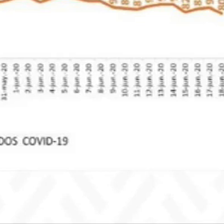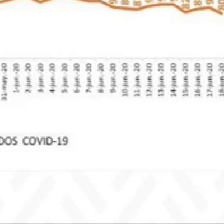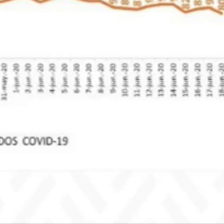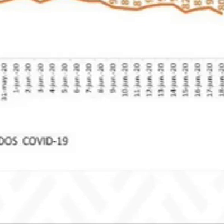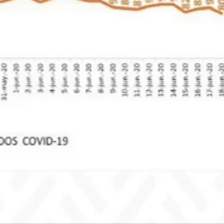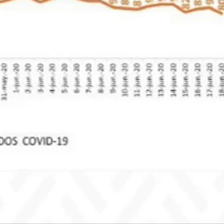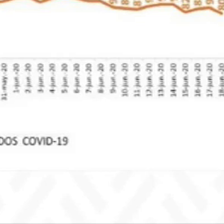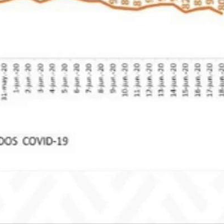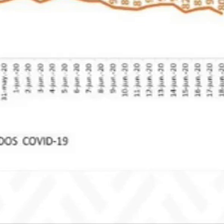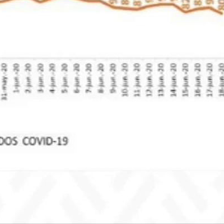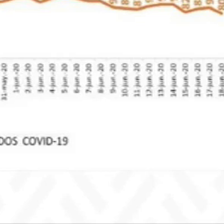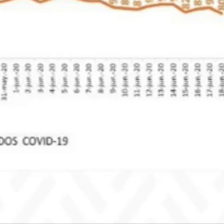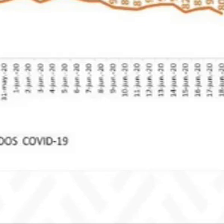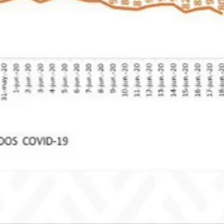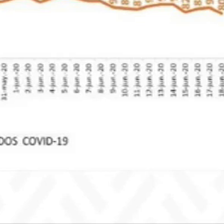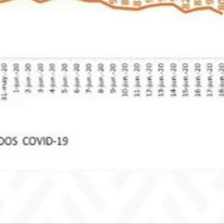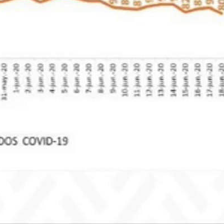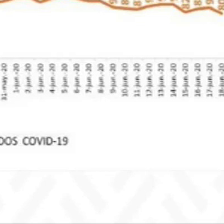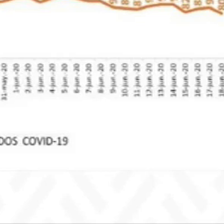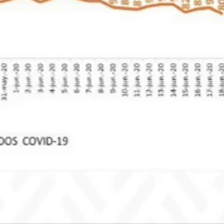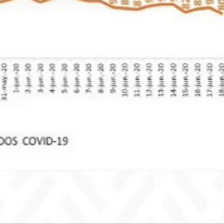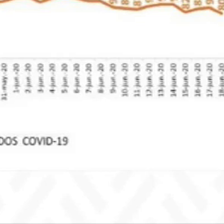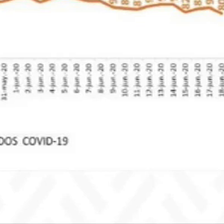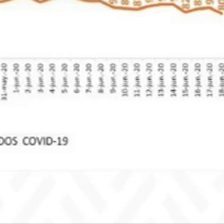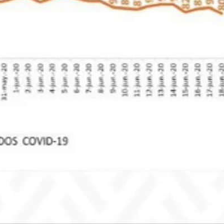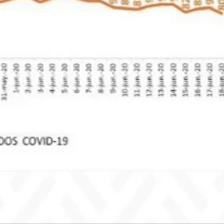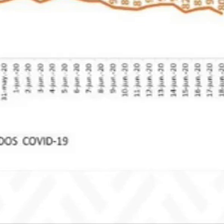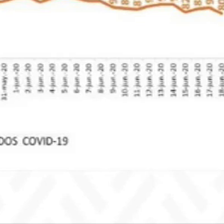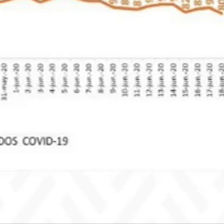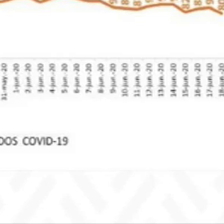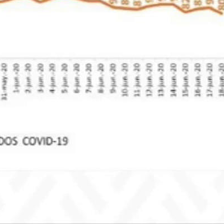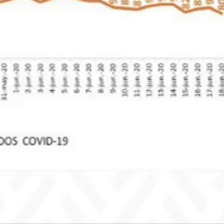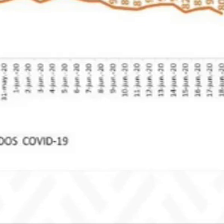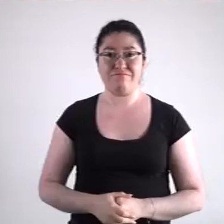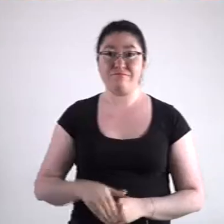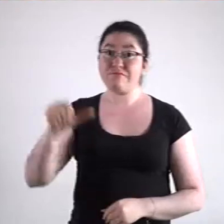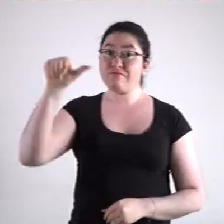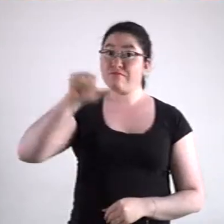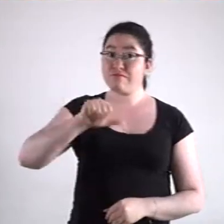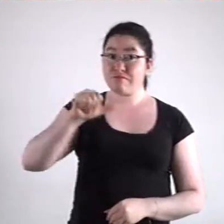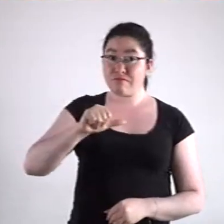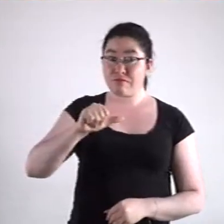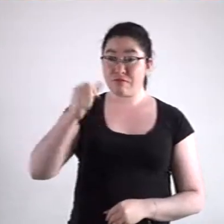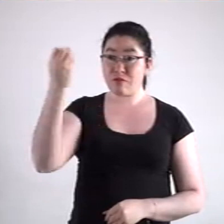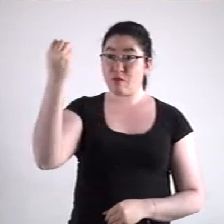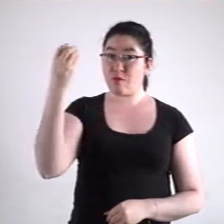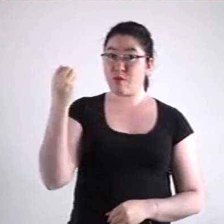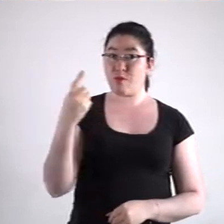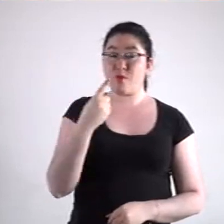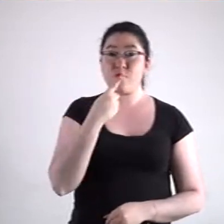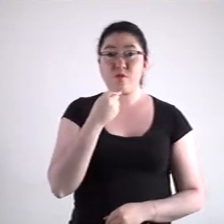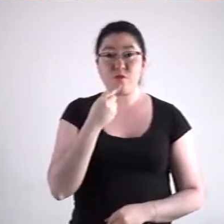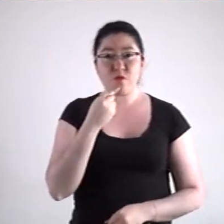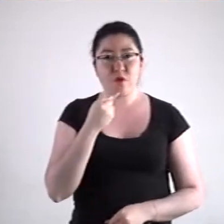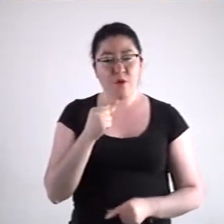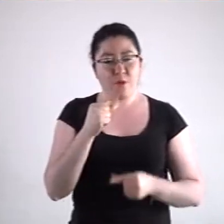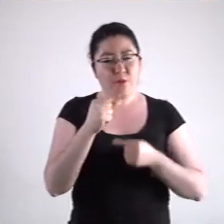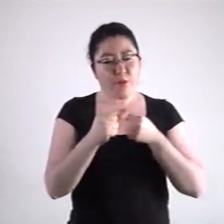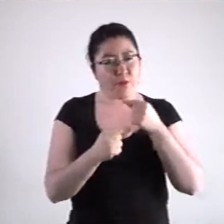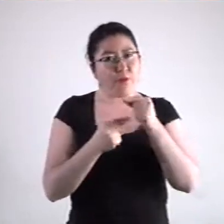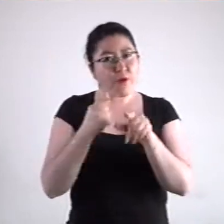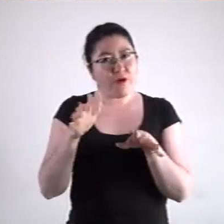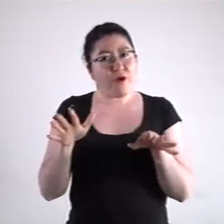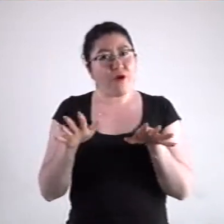la reducción sea un poco mayor para poder pasar al semáforo naranja. El día de hoy, semáforo rojo